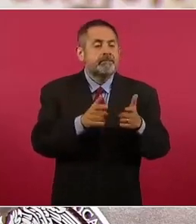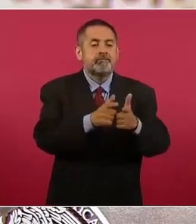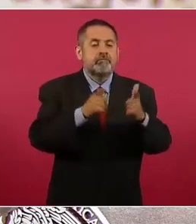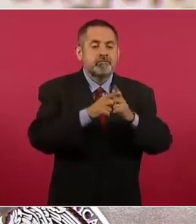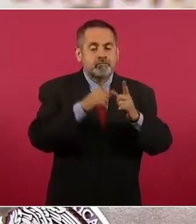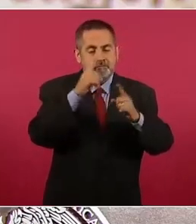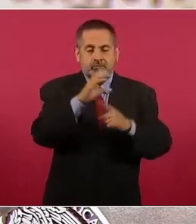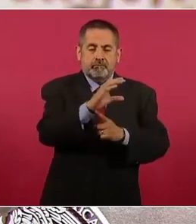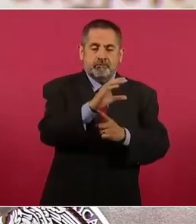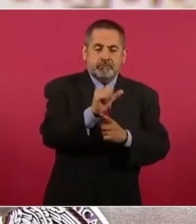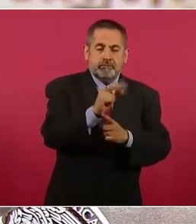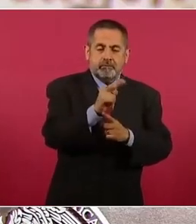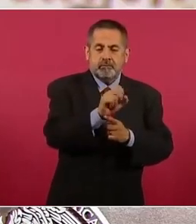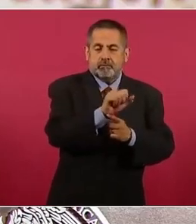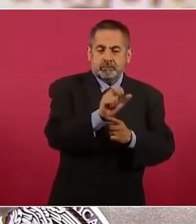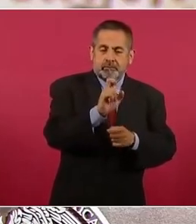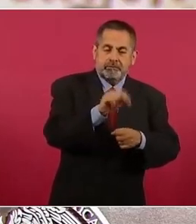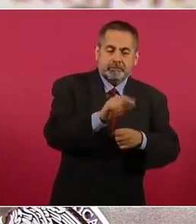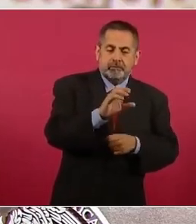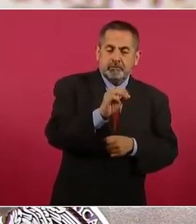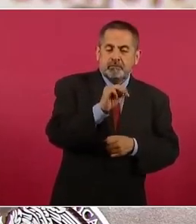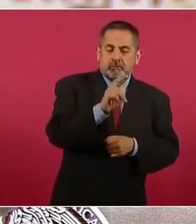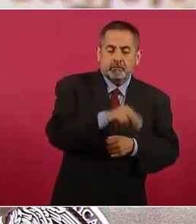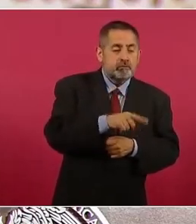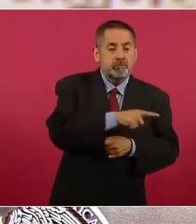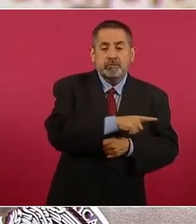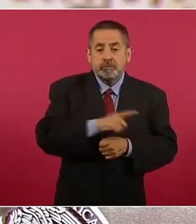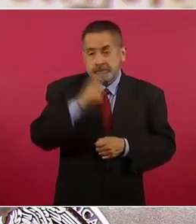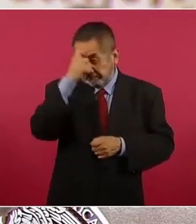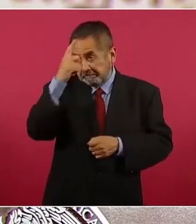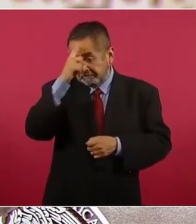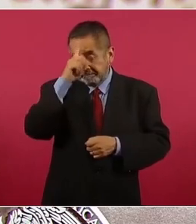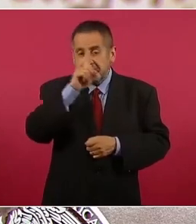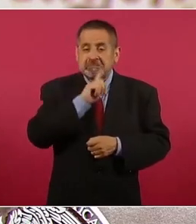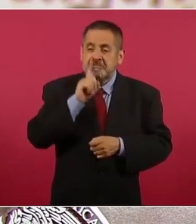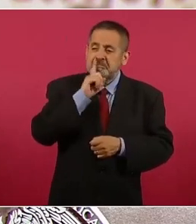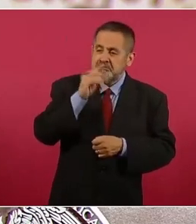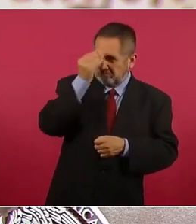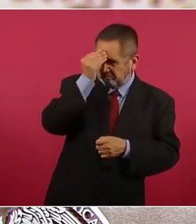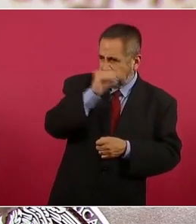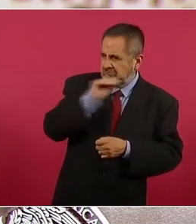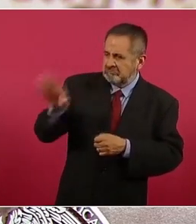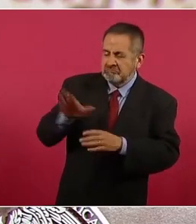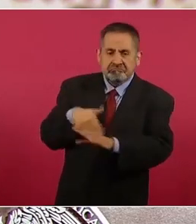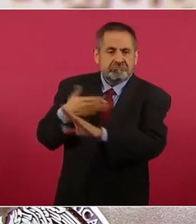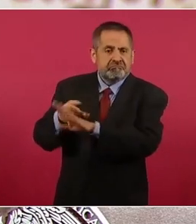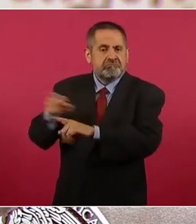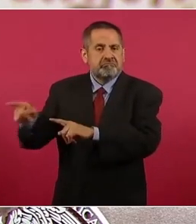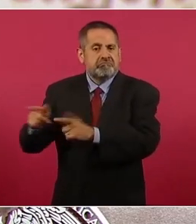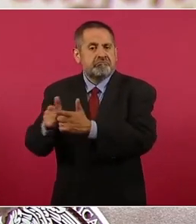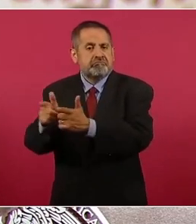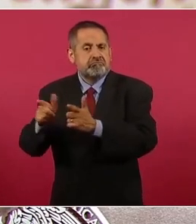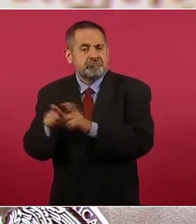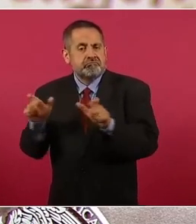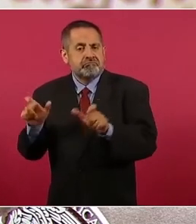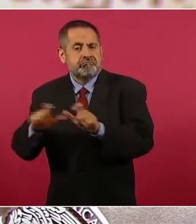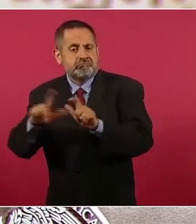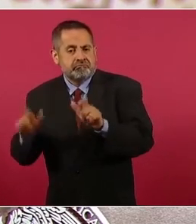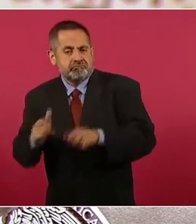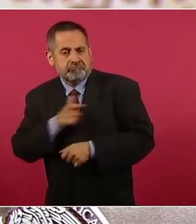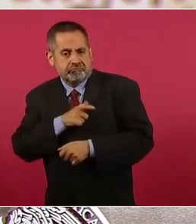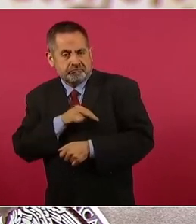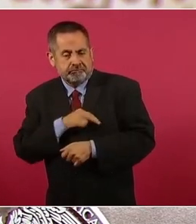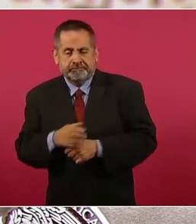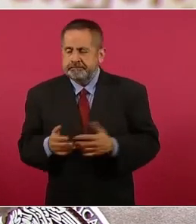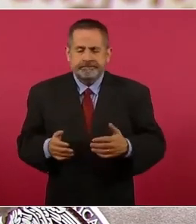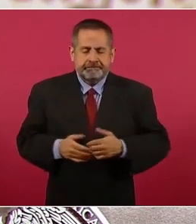inventó una noticia falsa para desprestigiar a la Guardia Nacional. El pasado 17 de junio